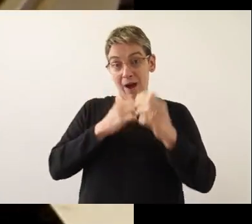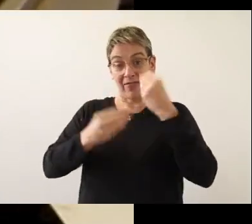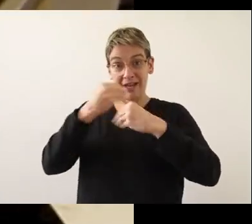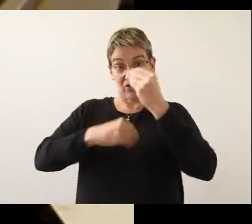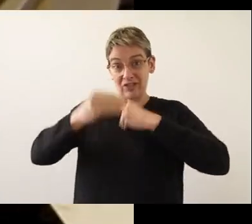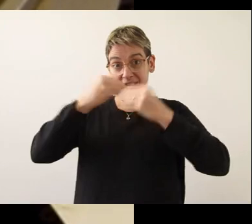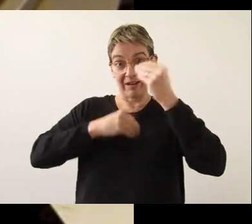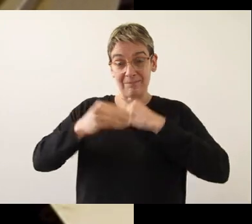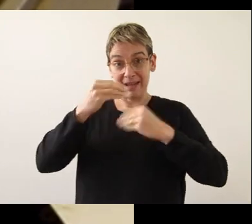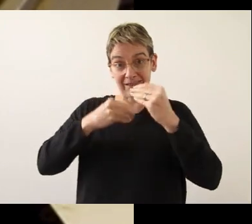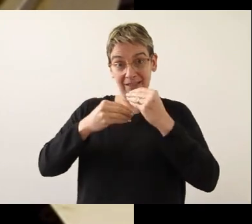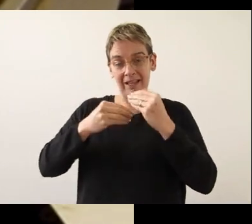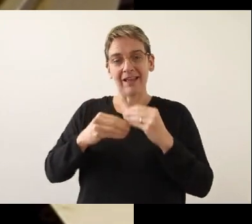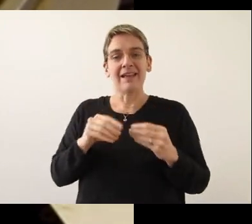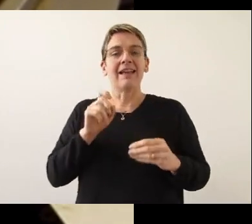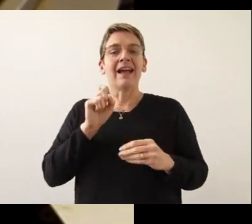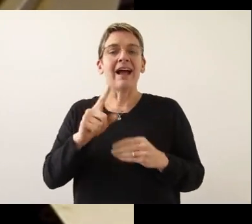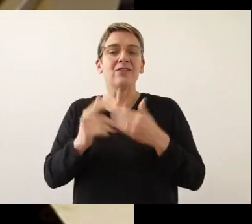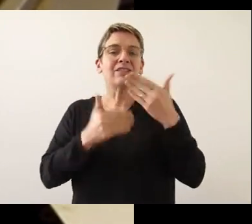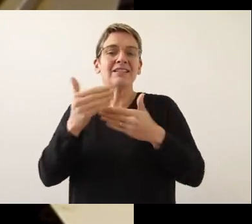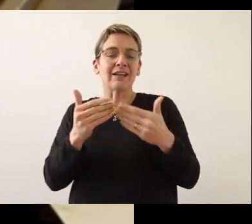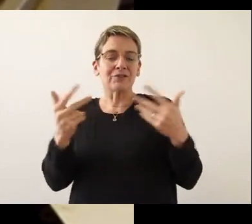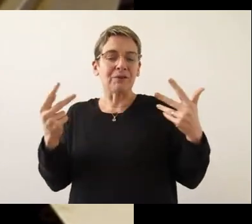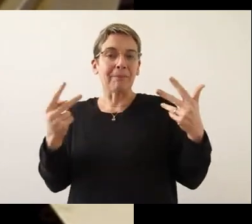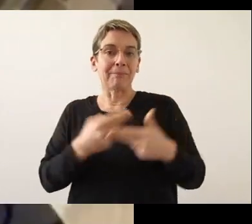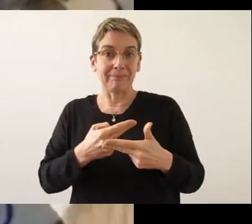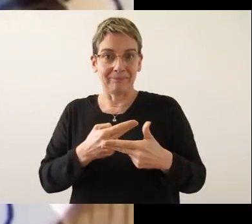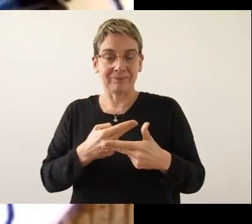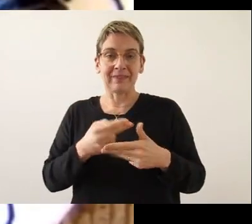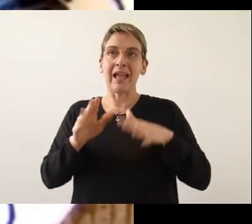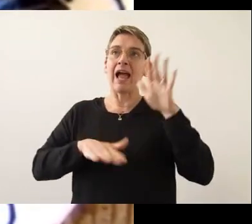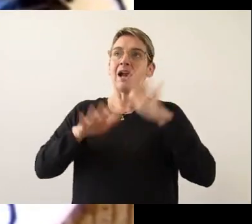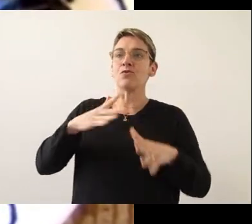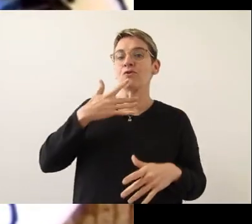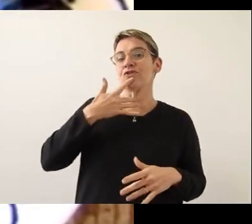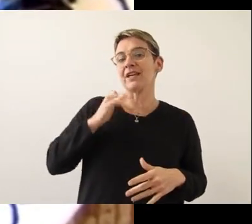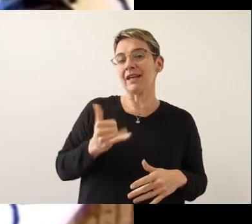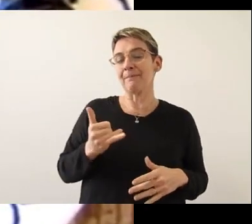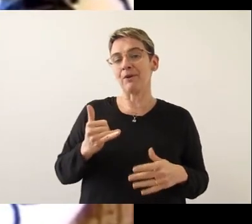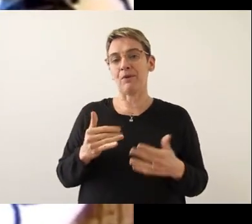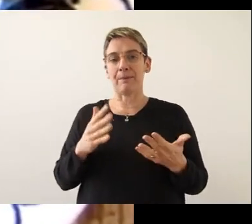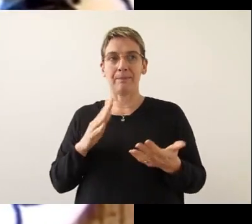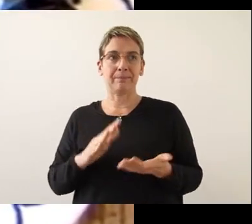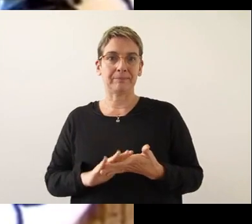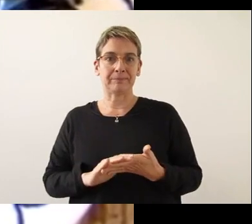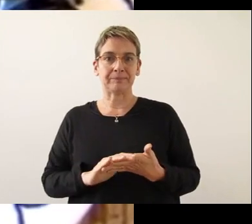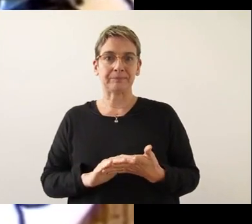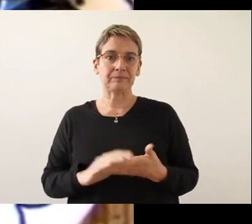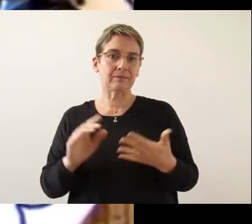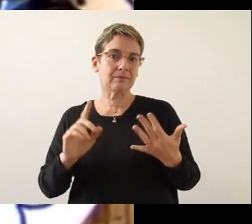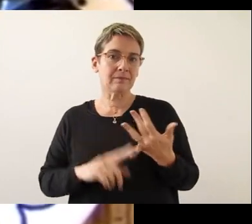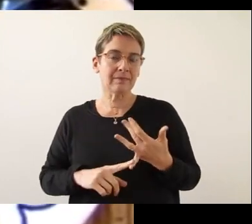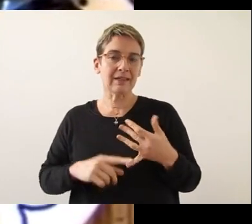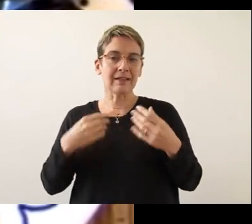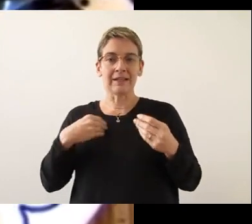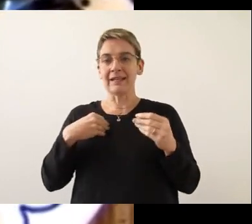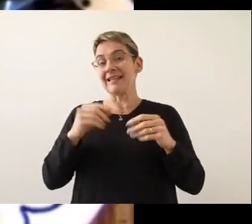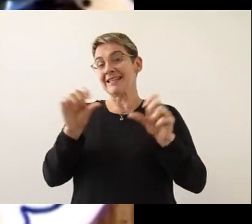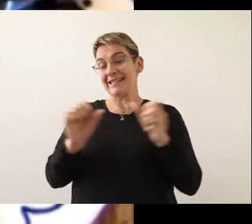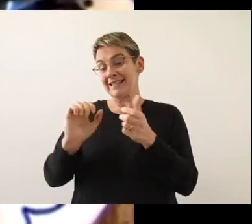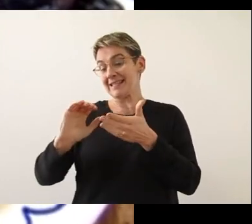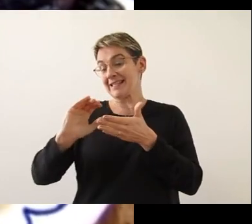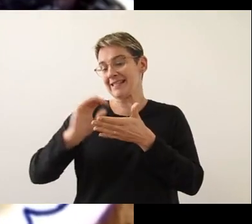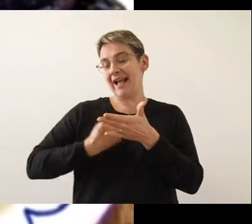agua de los alimentos, detenemos su desarrollo. Algunos ejemplos de esto son la